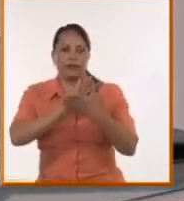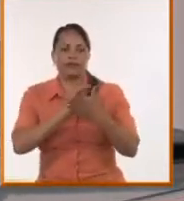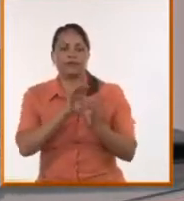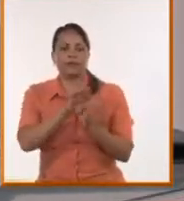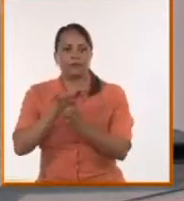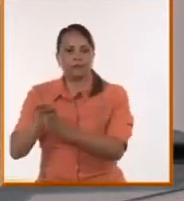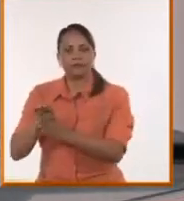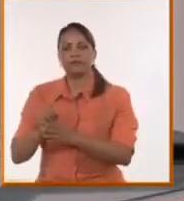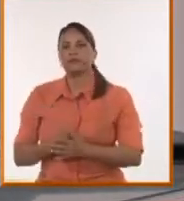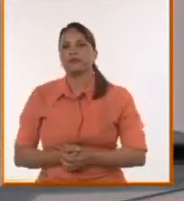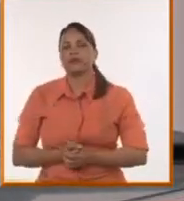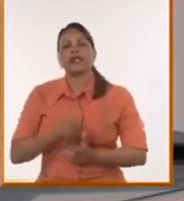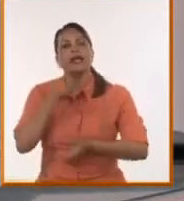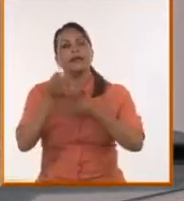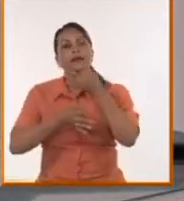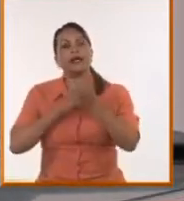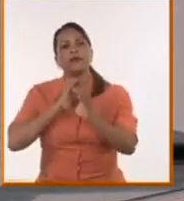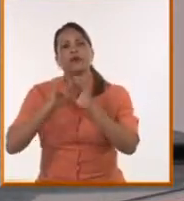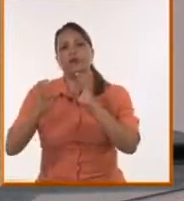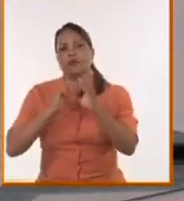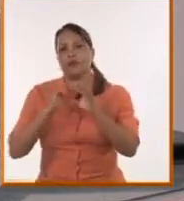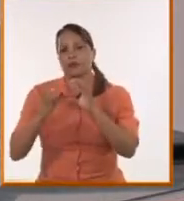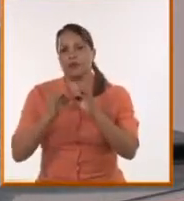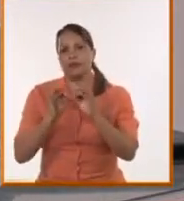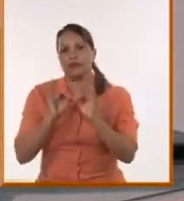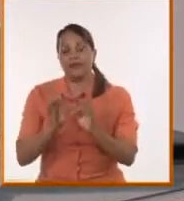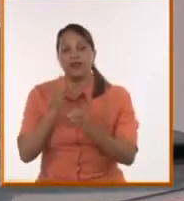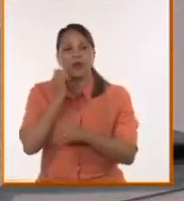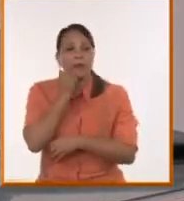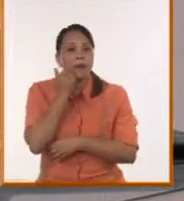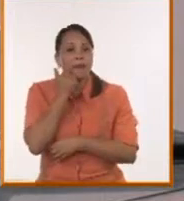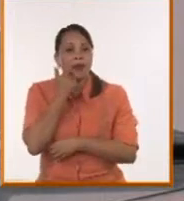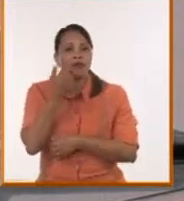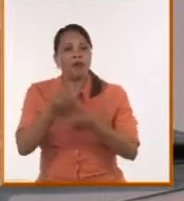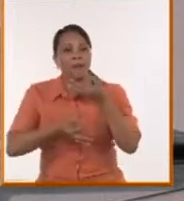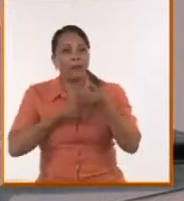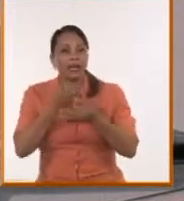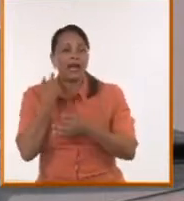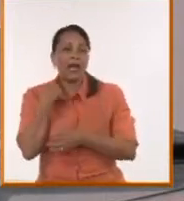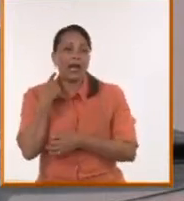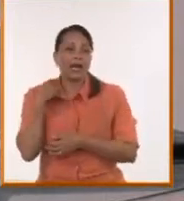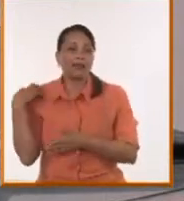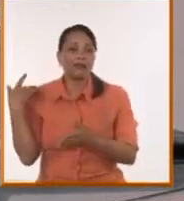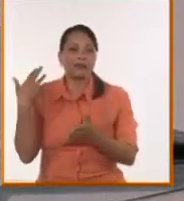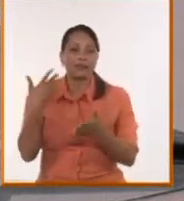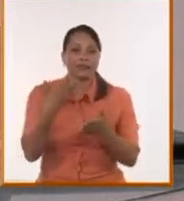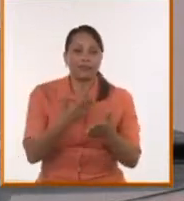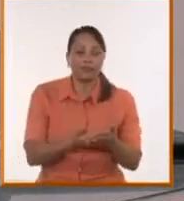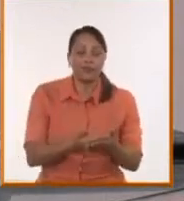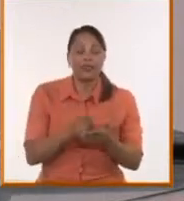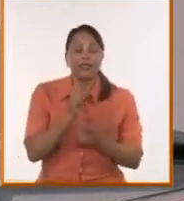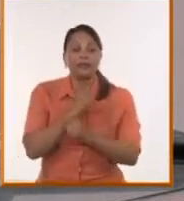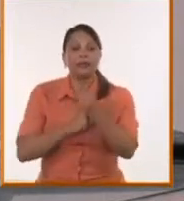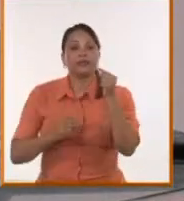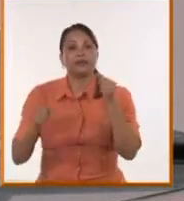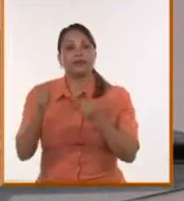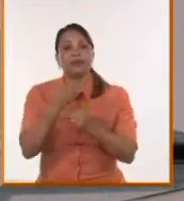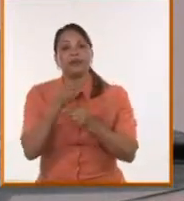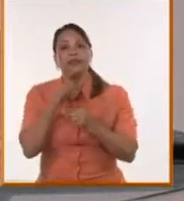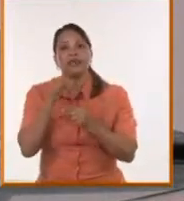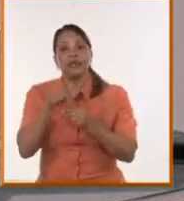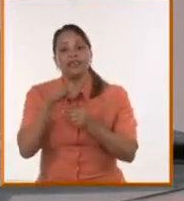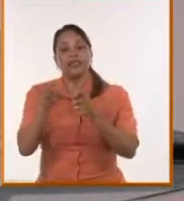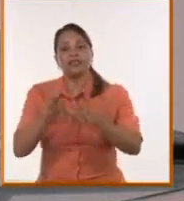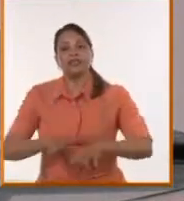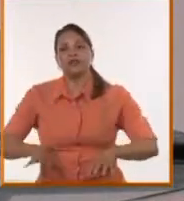de comunicación, bueno, donde más nos han vendido a lo largo de estos siglos, sobre todo en este que estamos